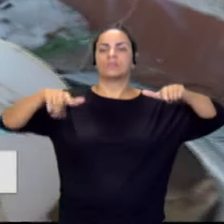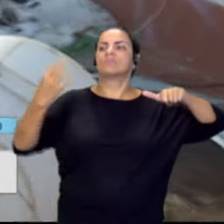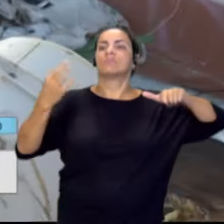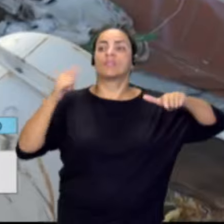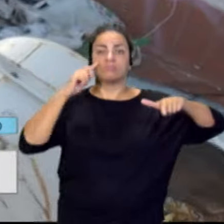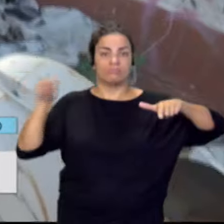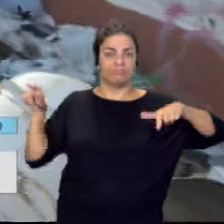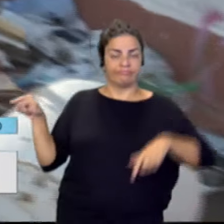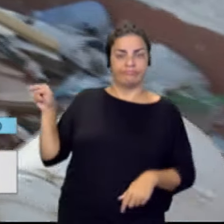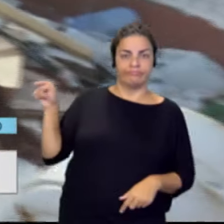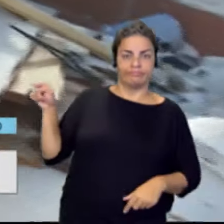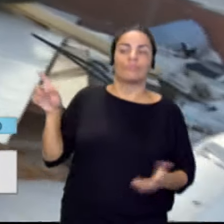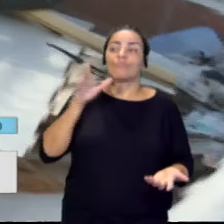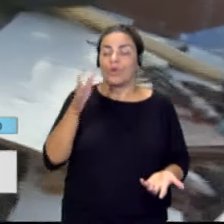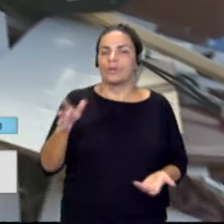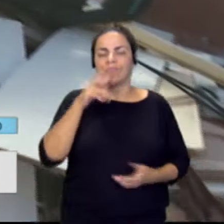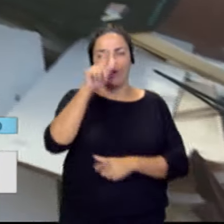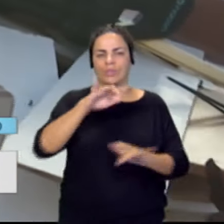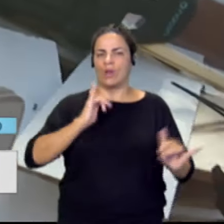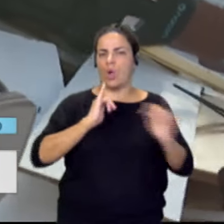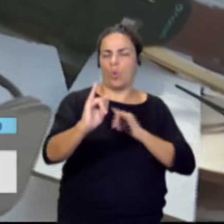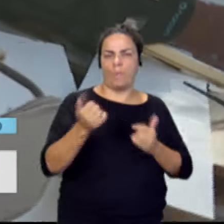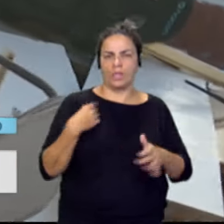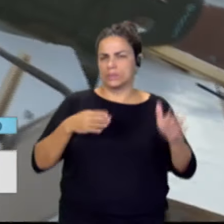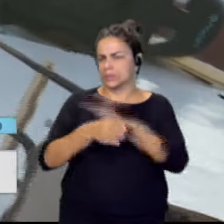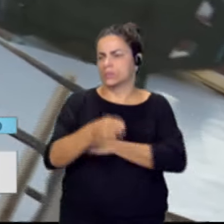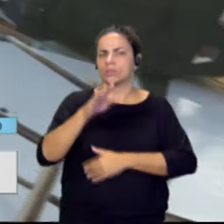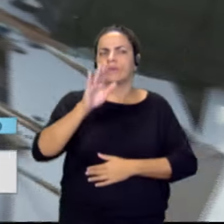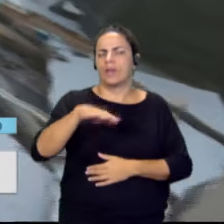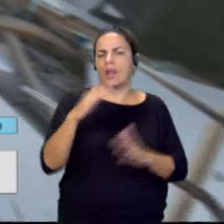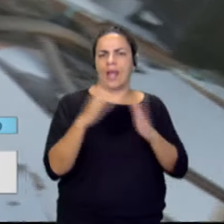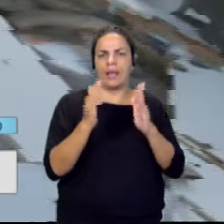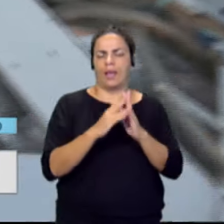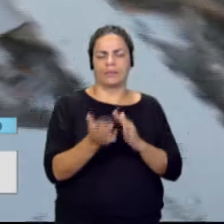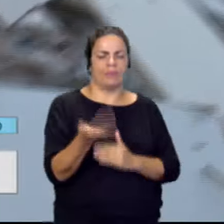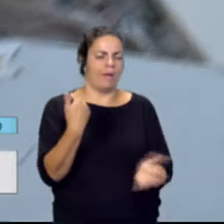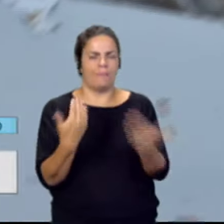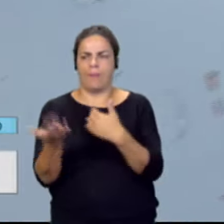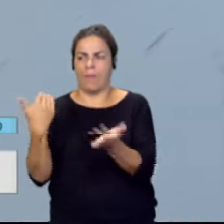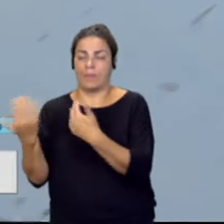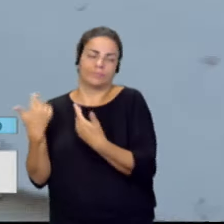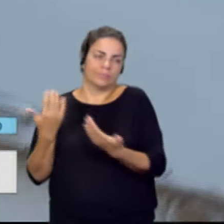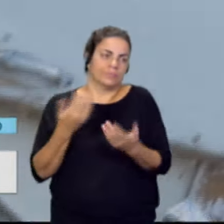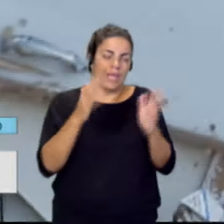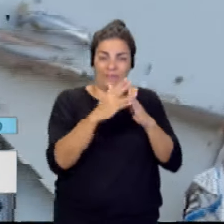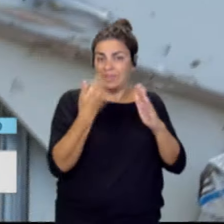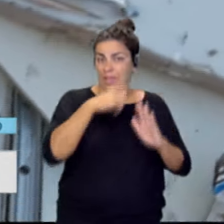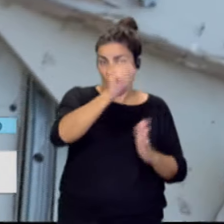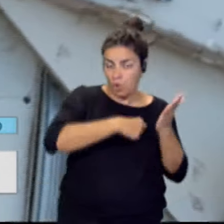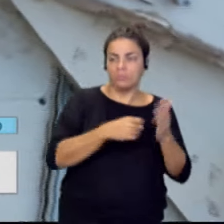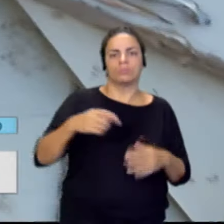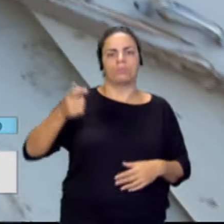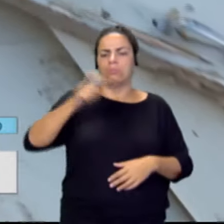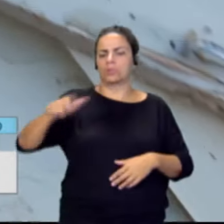motivado por ocupas que han entrado y que han decidido vaciar las casas, las viviendas que se habían quedado vacías y